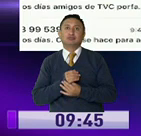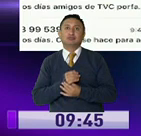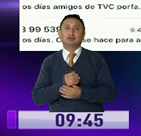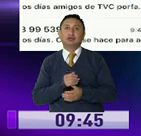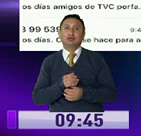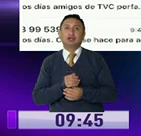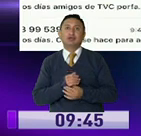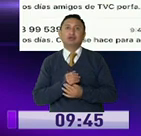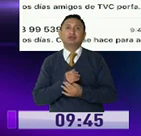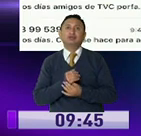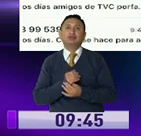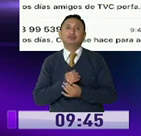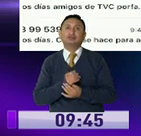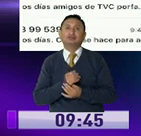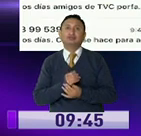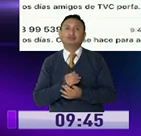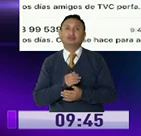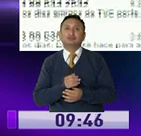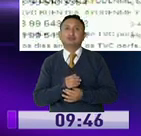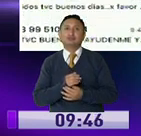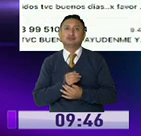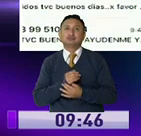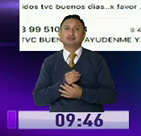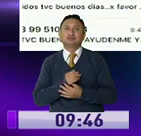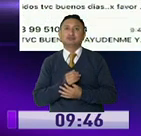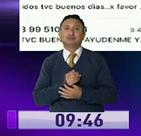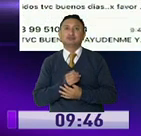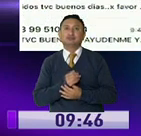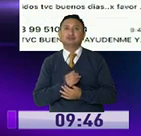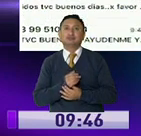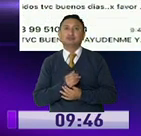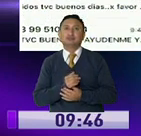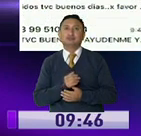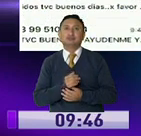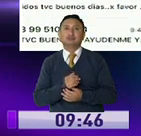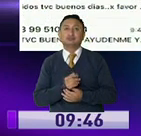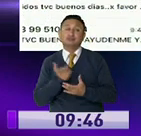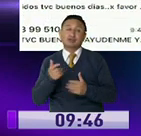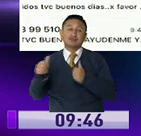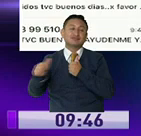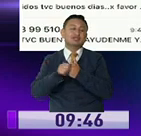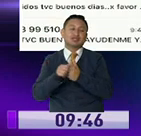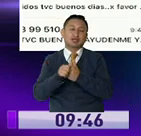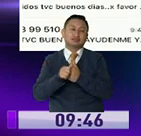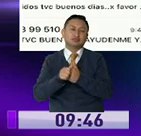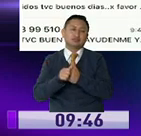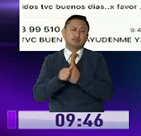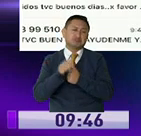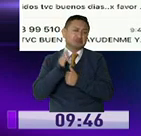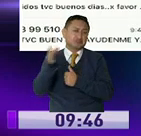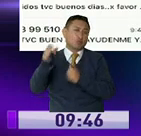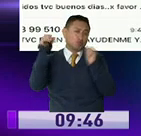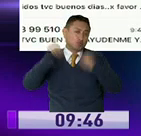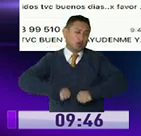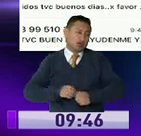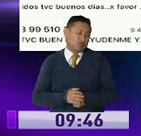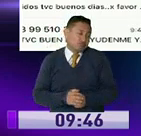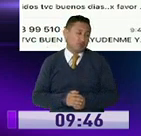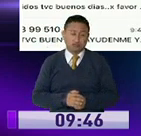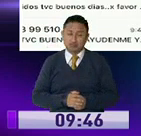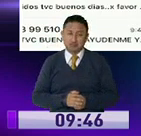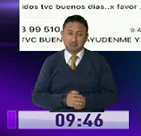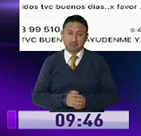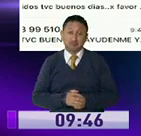tiene que irse a San Carlos. A ver, ver, habría que ver, ¿no? O sea, a lo mejor eso, intente. Intente, es lo que estoy diciendo. Intente,